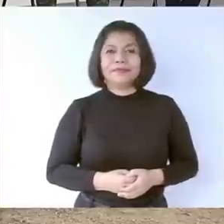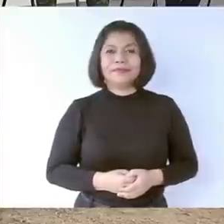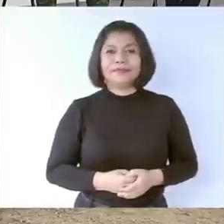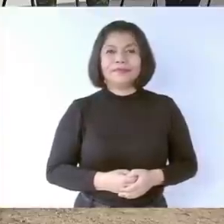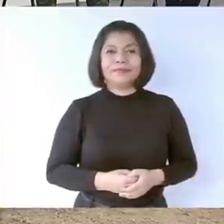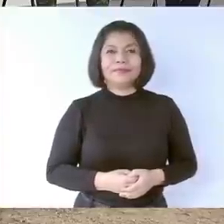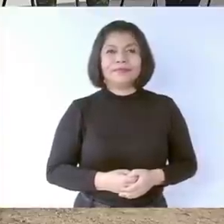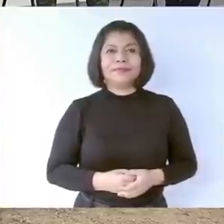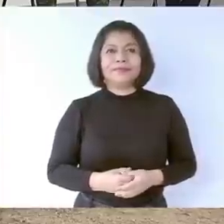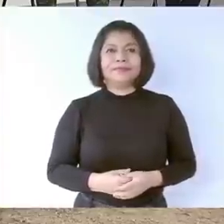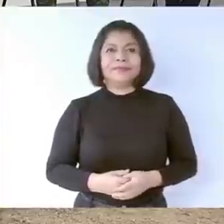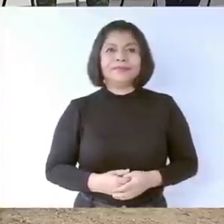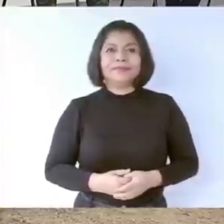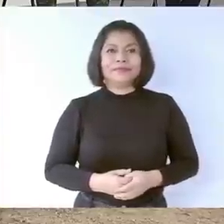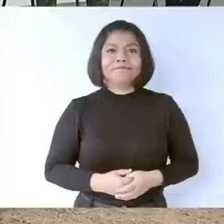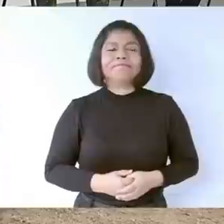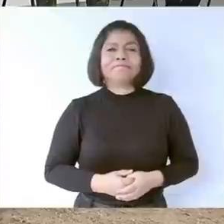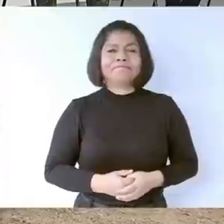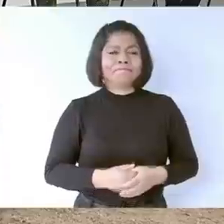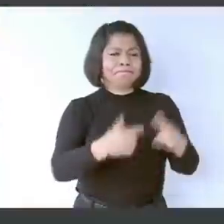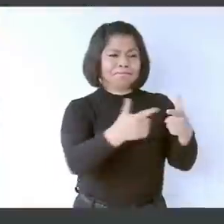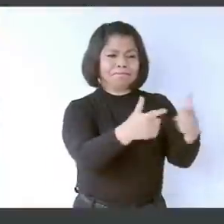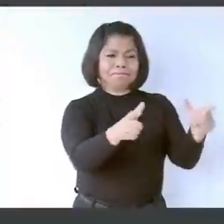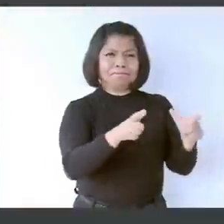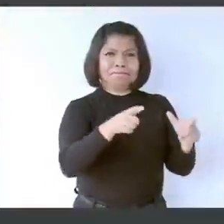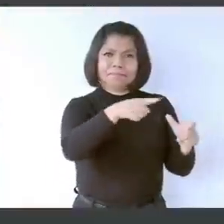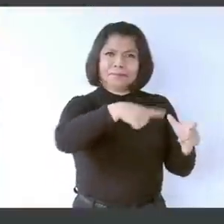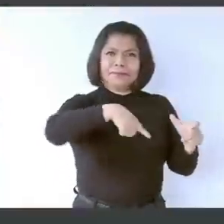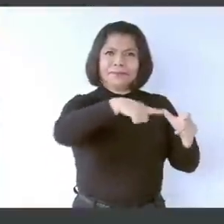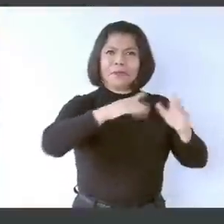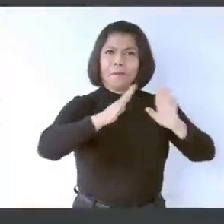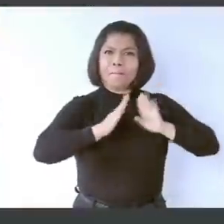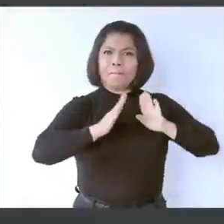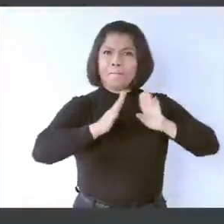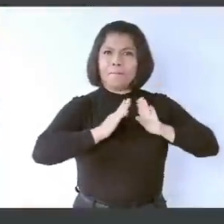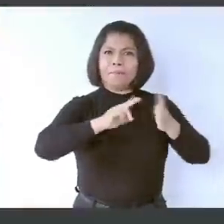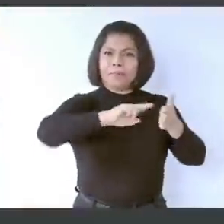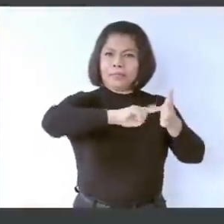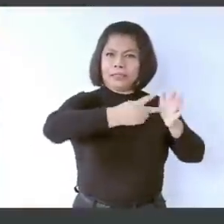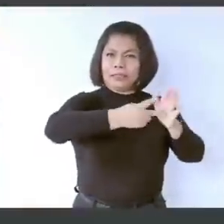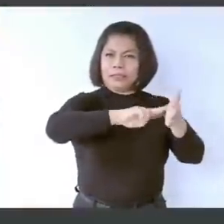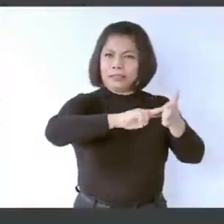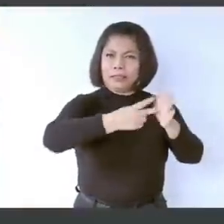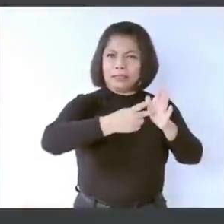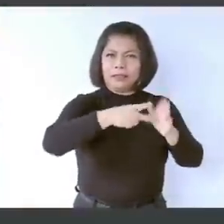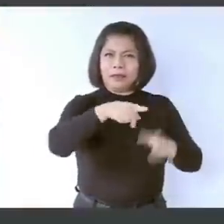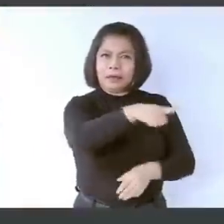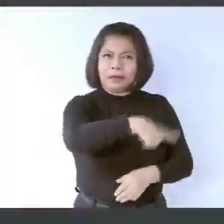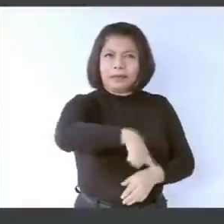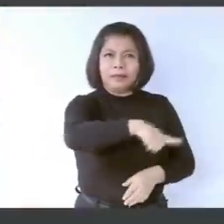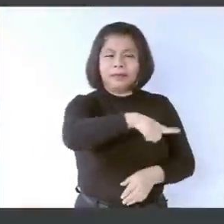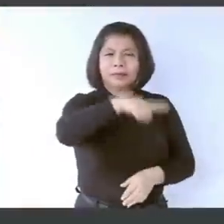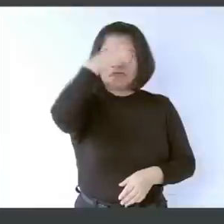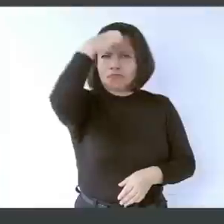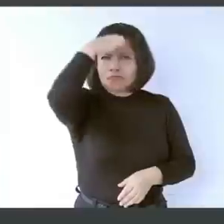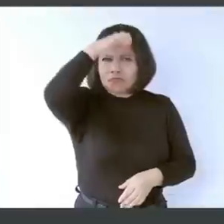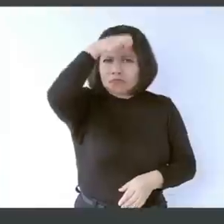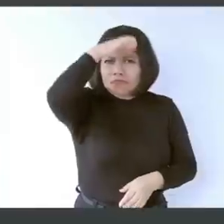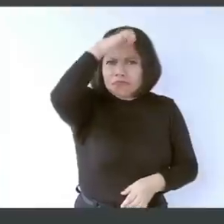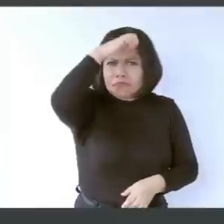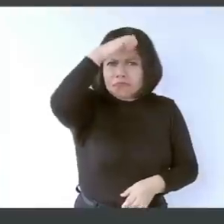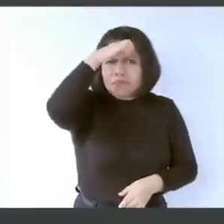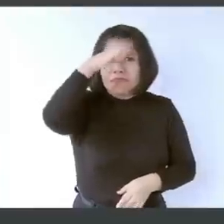antecedente el que han